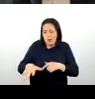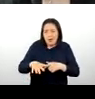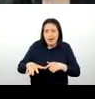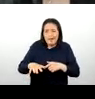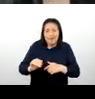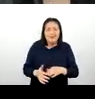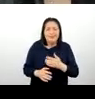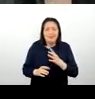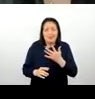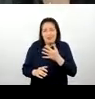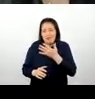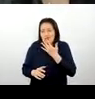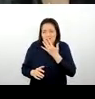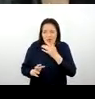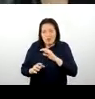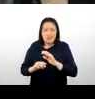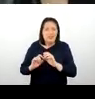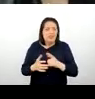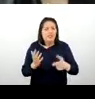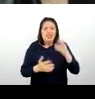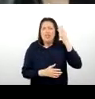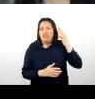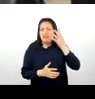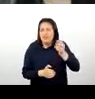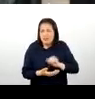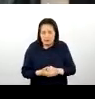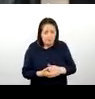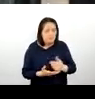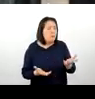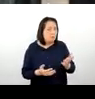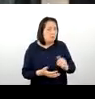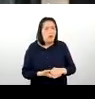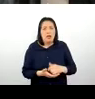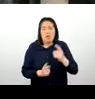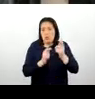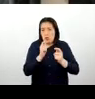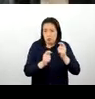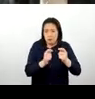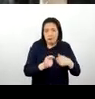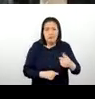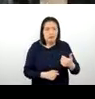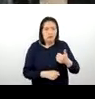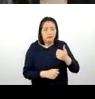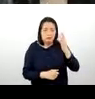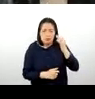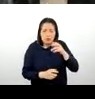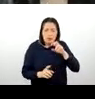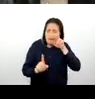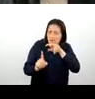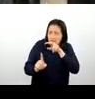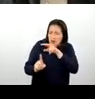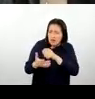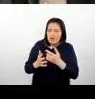¿no? ¿Qué experiencias pueden tener en el lugar? Netamente es el turismo vivencial, observación de